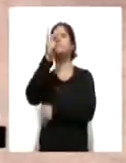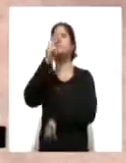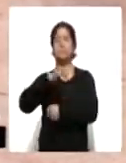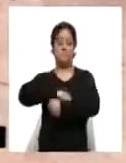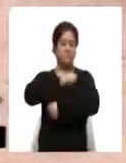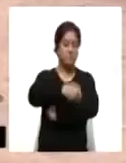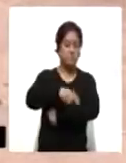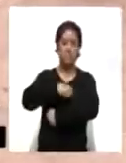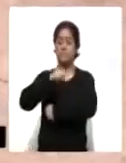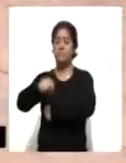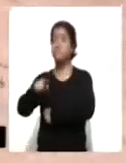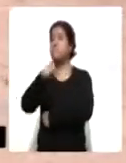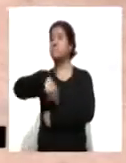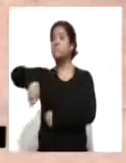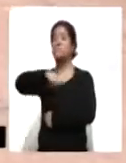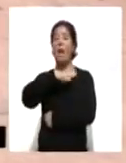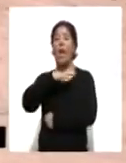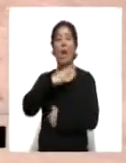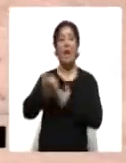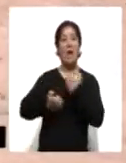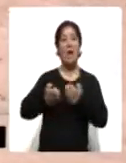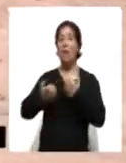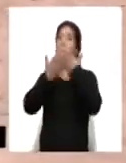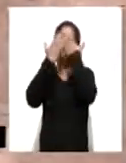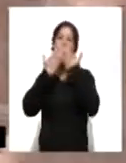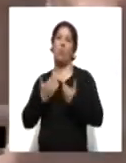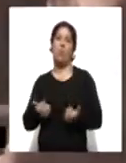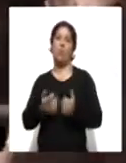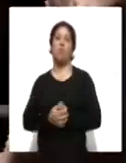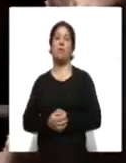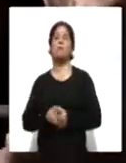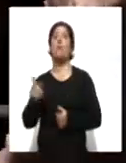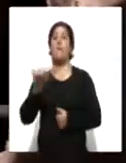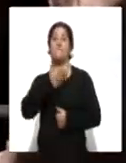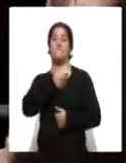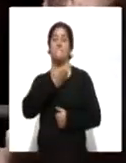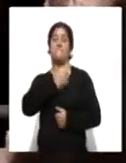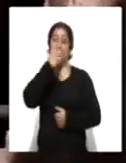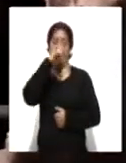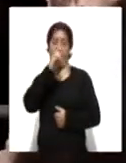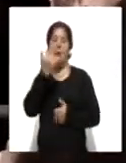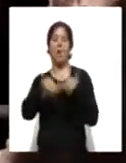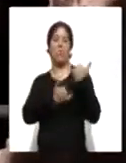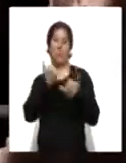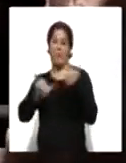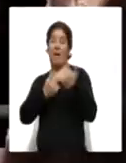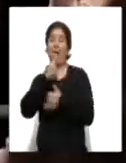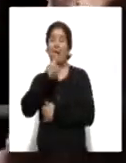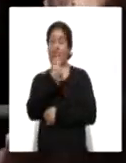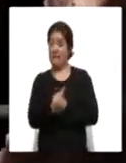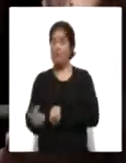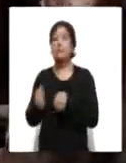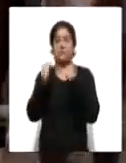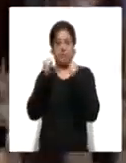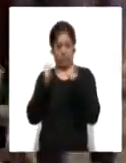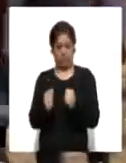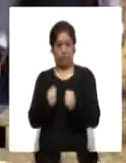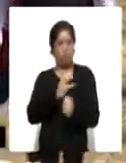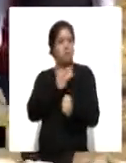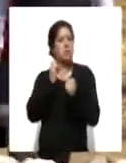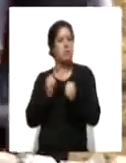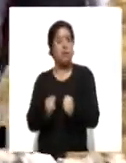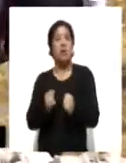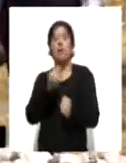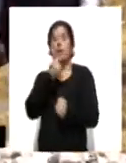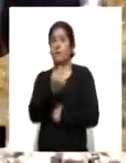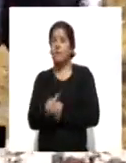comunidad no tenían un lugar para hacer ejercicio y mucho menos un parque para el entretenimiento seguro de los infantes. Fue así que, a través del